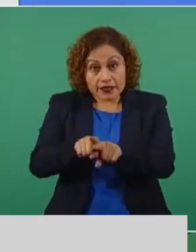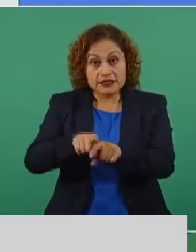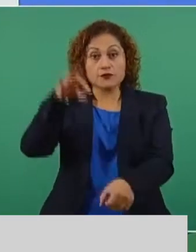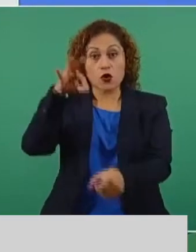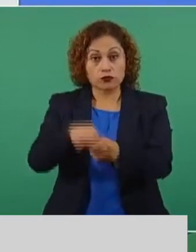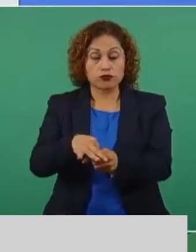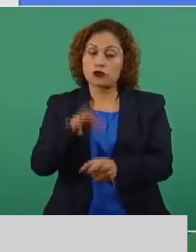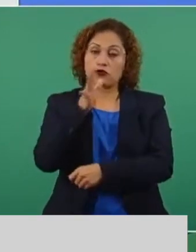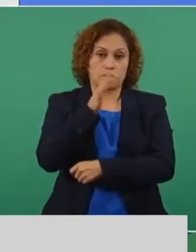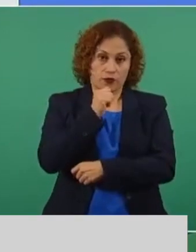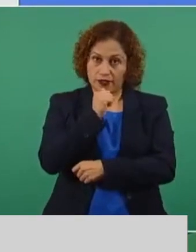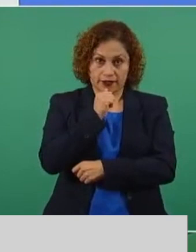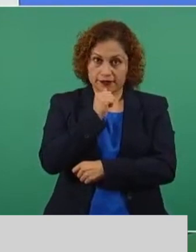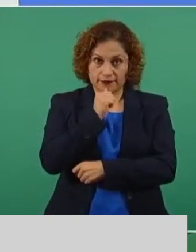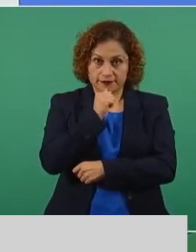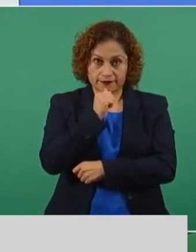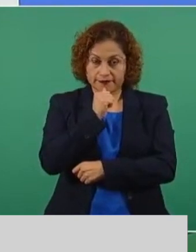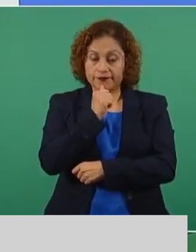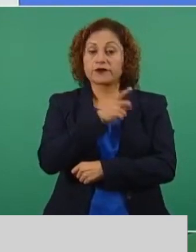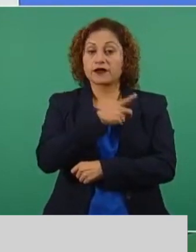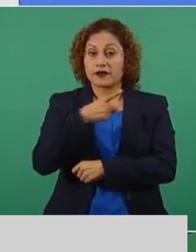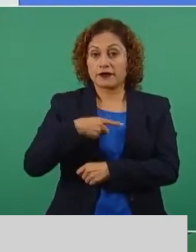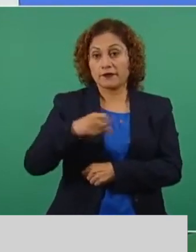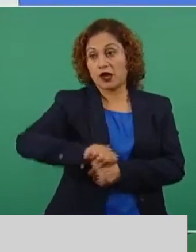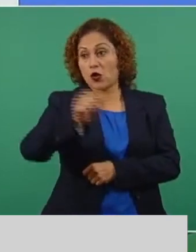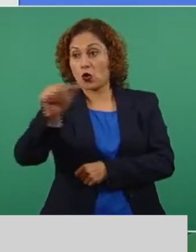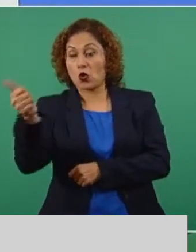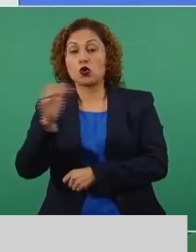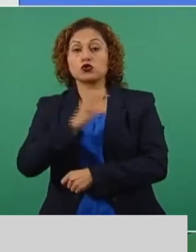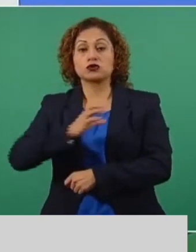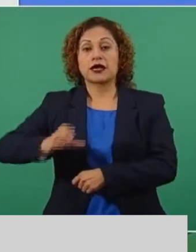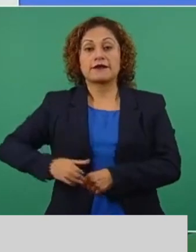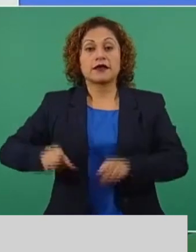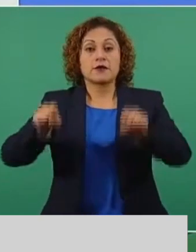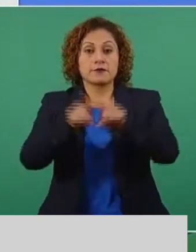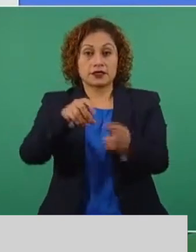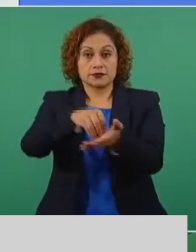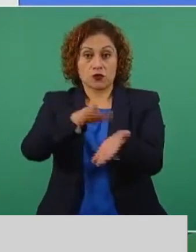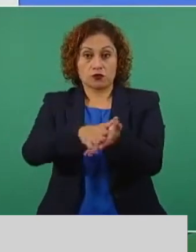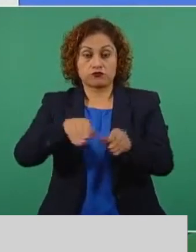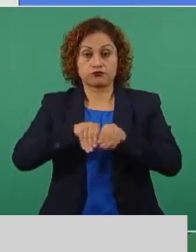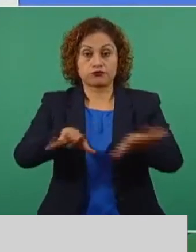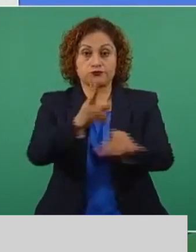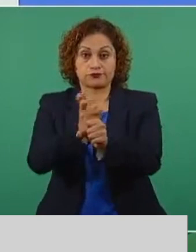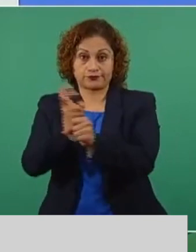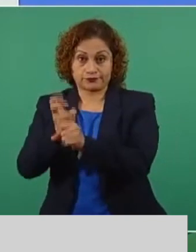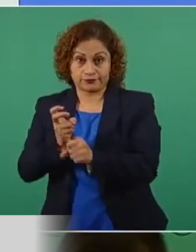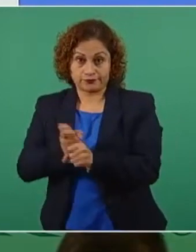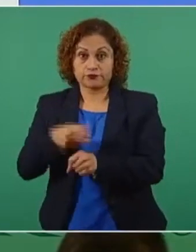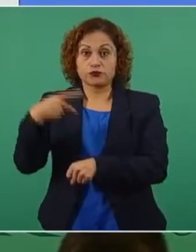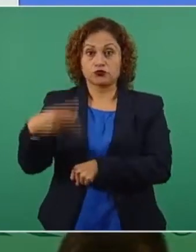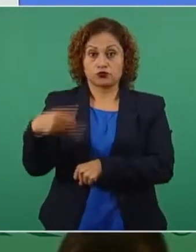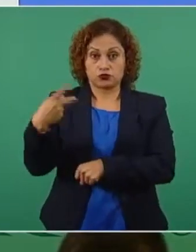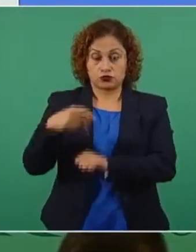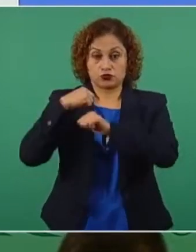no es mi fuerte la venganza, no soy hipócrita, no soy de dos caras, como son los conservadores, esa es su doctrina, la